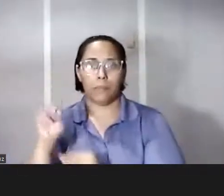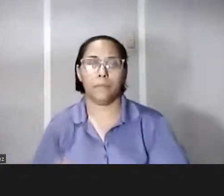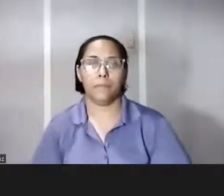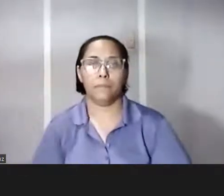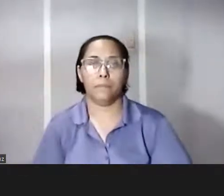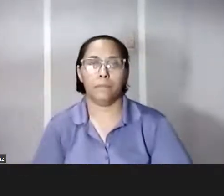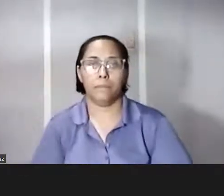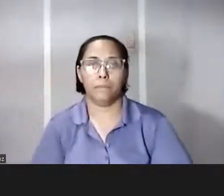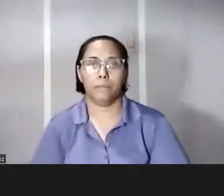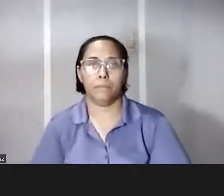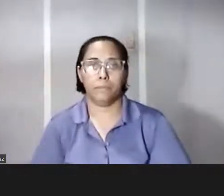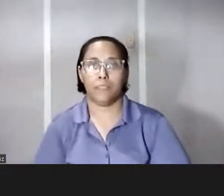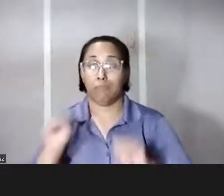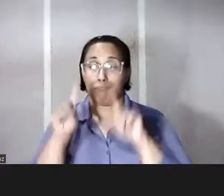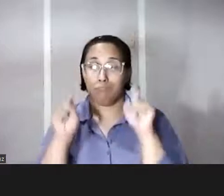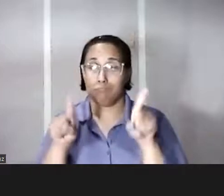ante esa pregunta